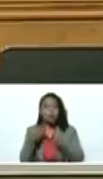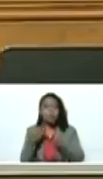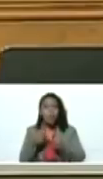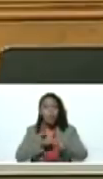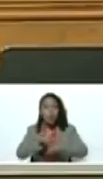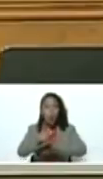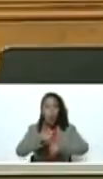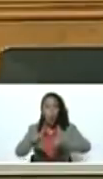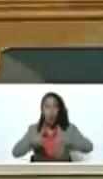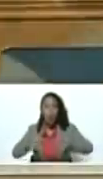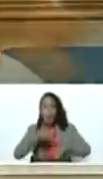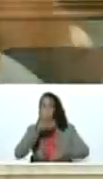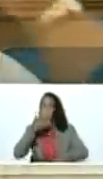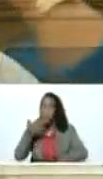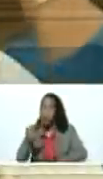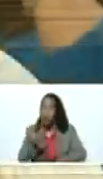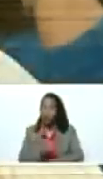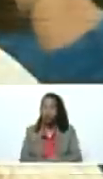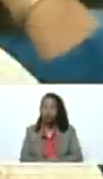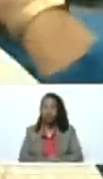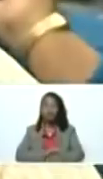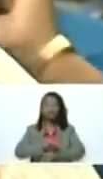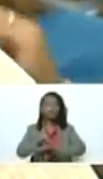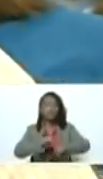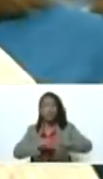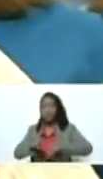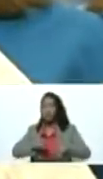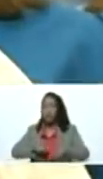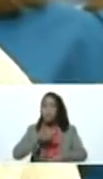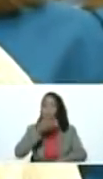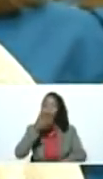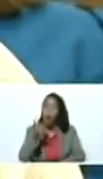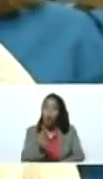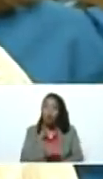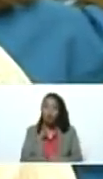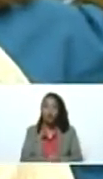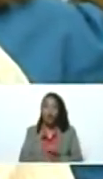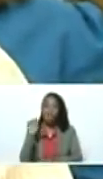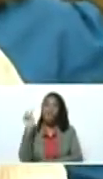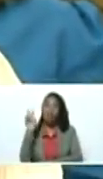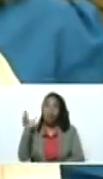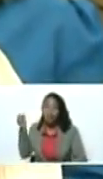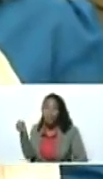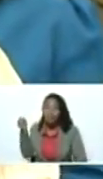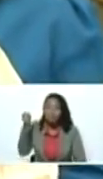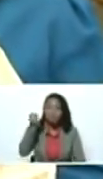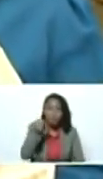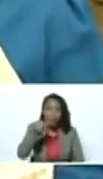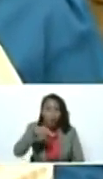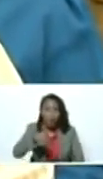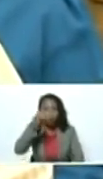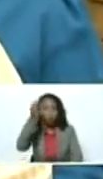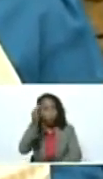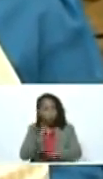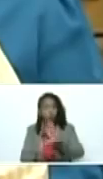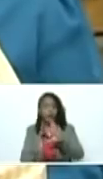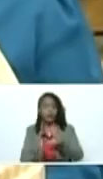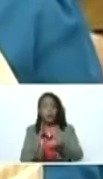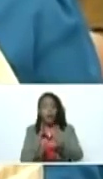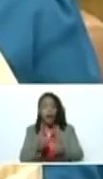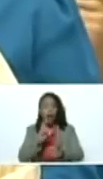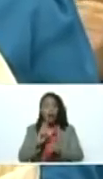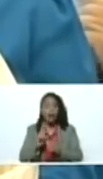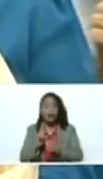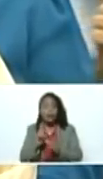coordinemos mejor, coordinemos mejor. Venezuela ha traído, afortunadamente, burlando